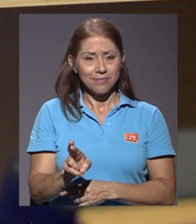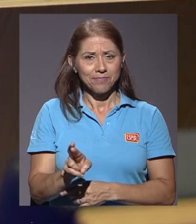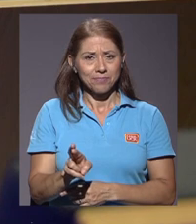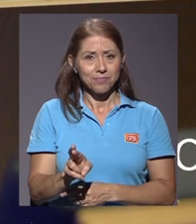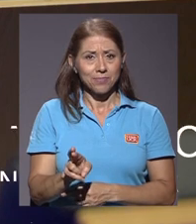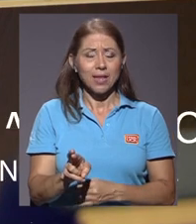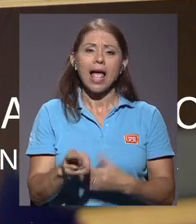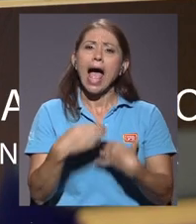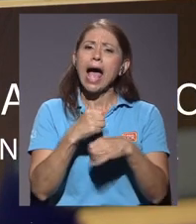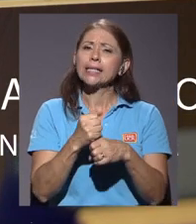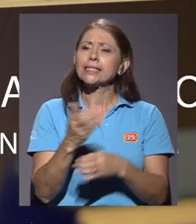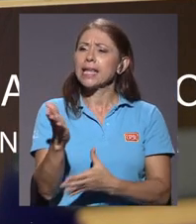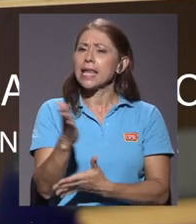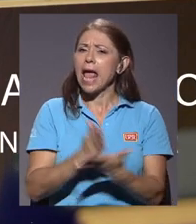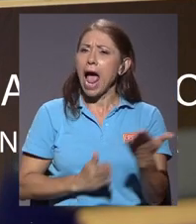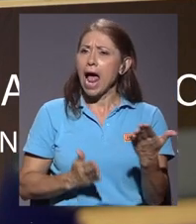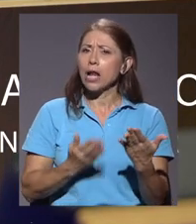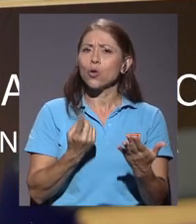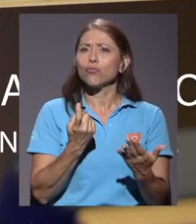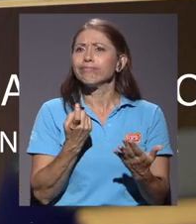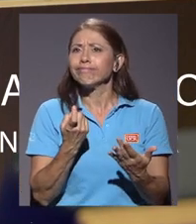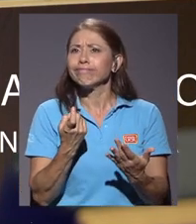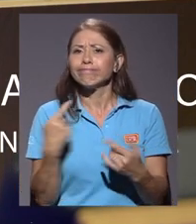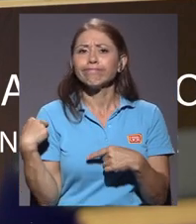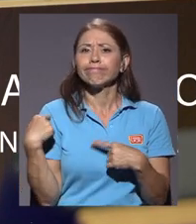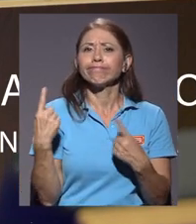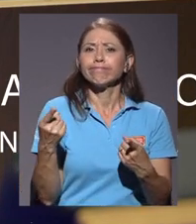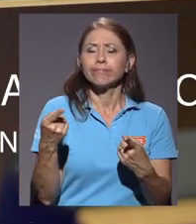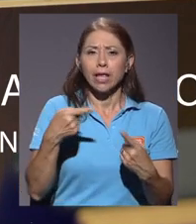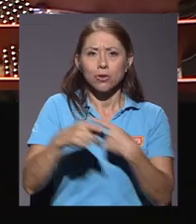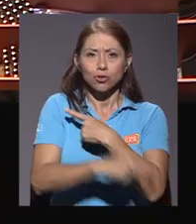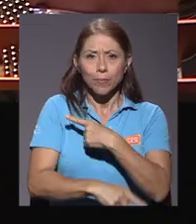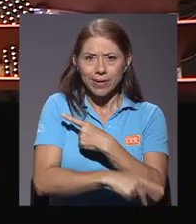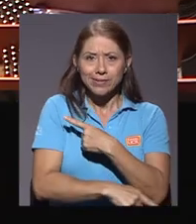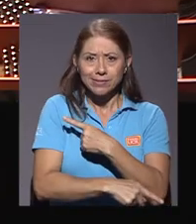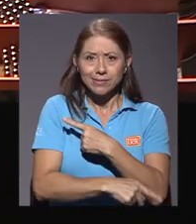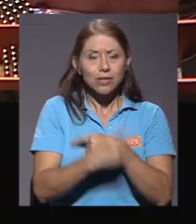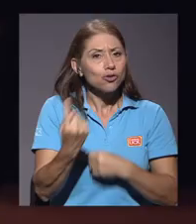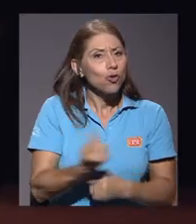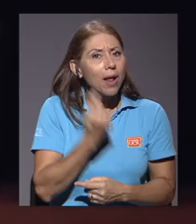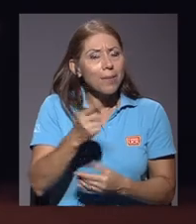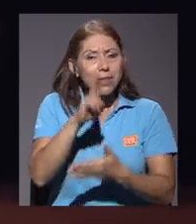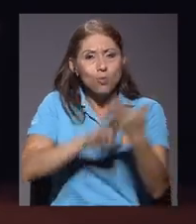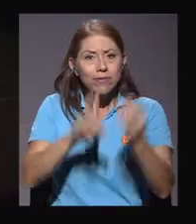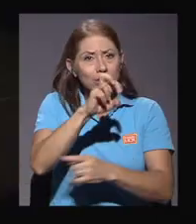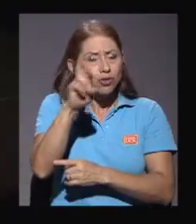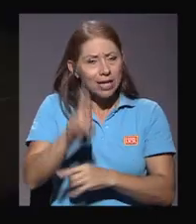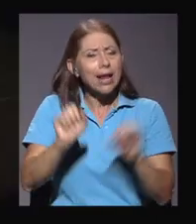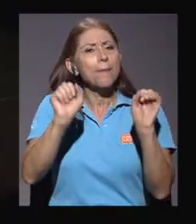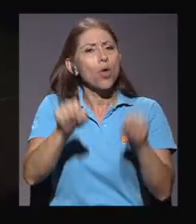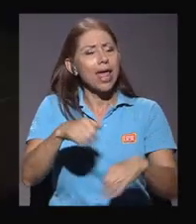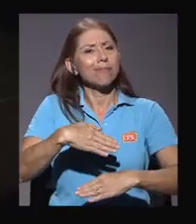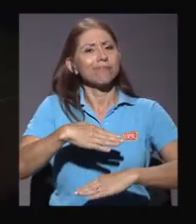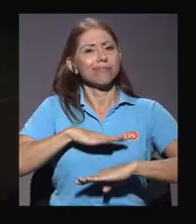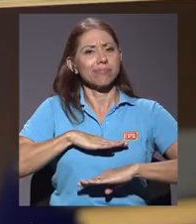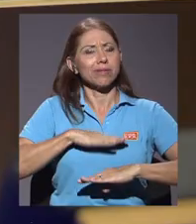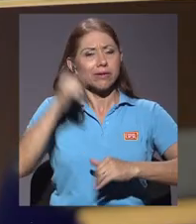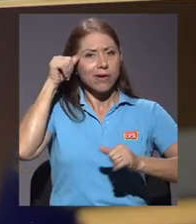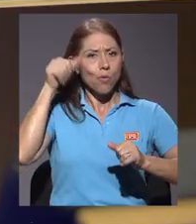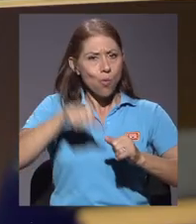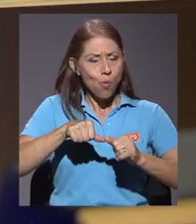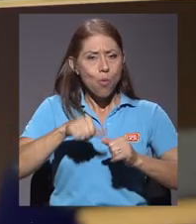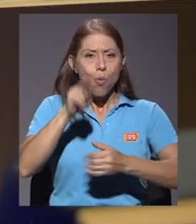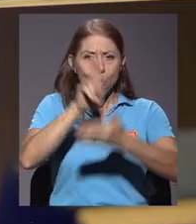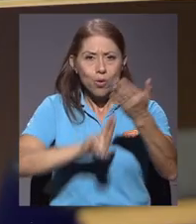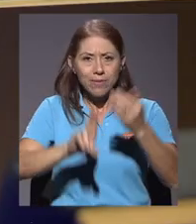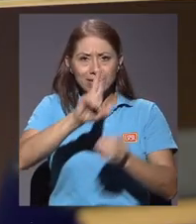a llenar un vacío en nuestro país que solo la Universidad de Costa Rica podía llenar. Recordemos que la